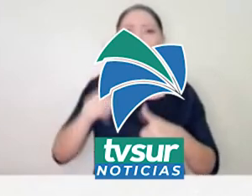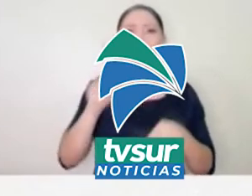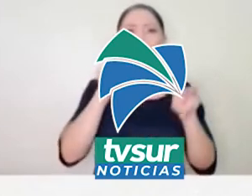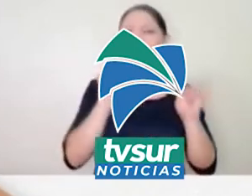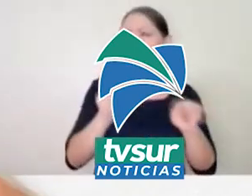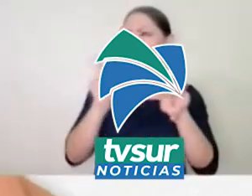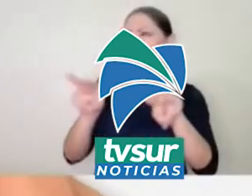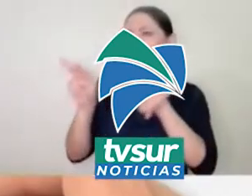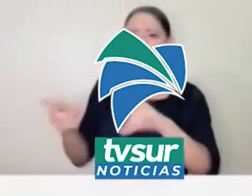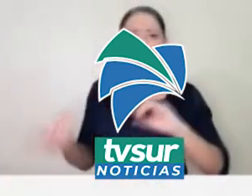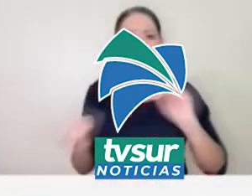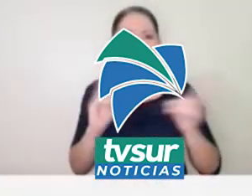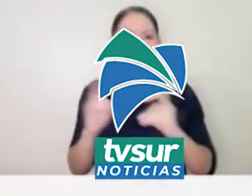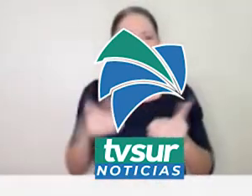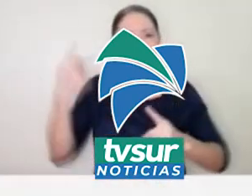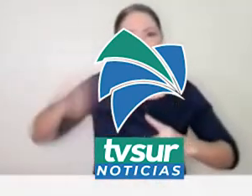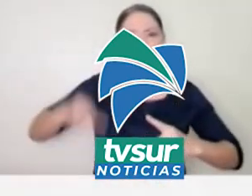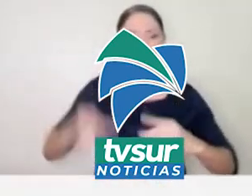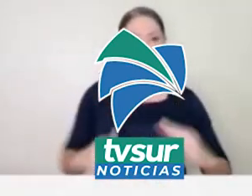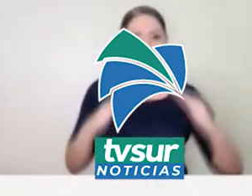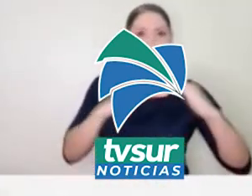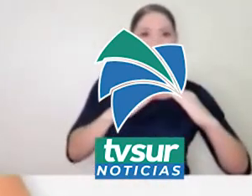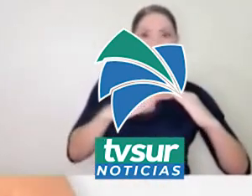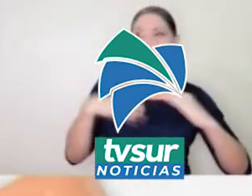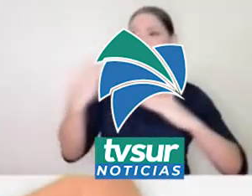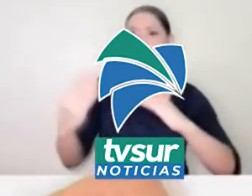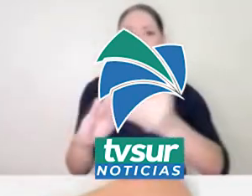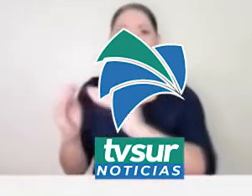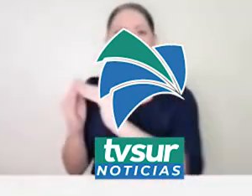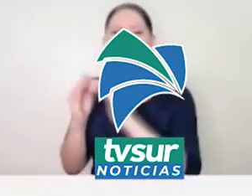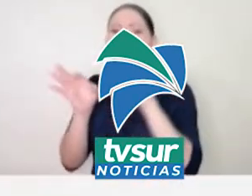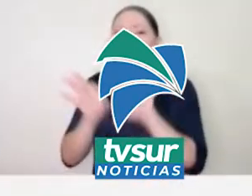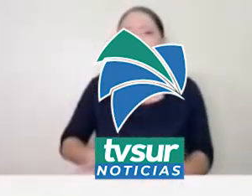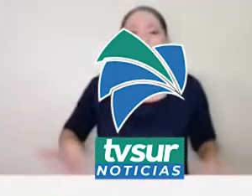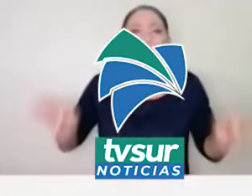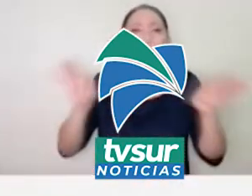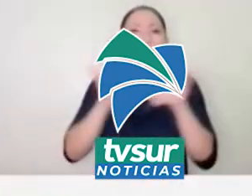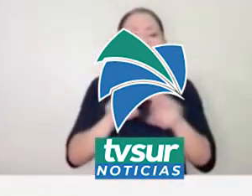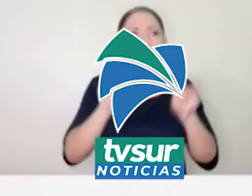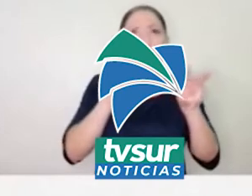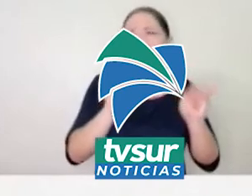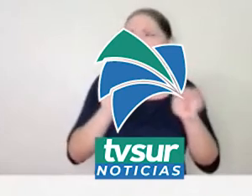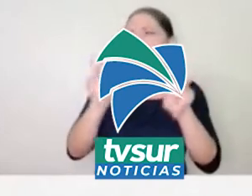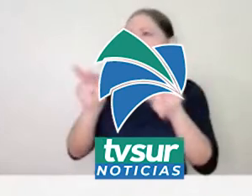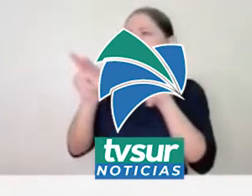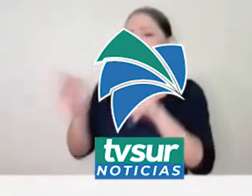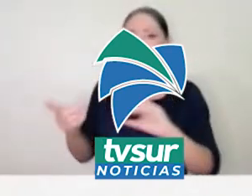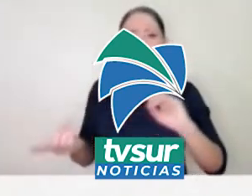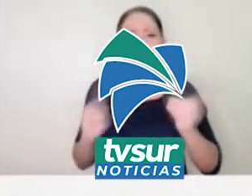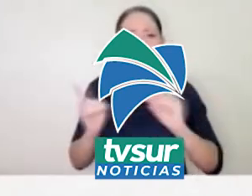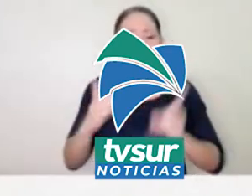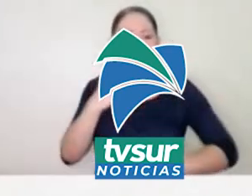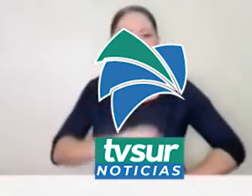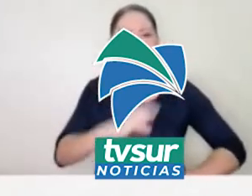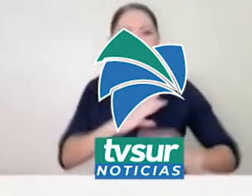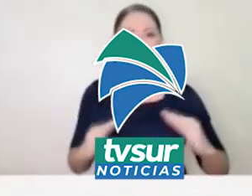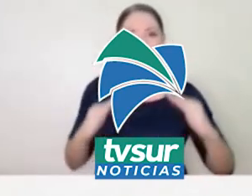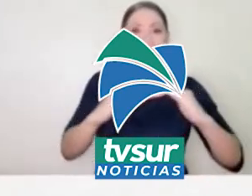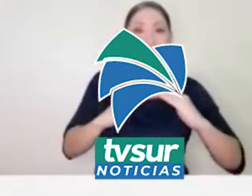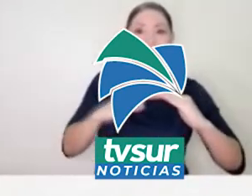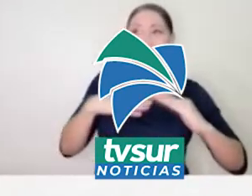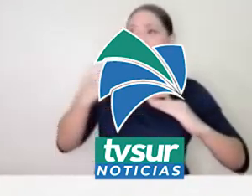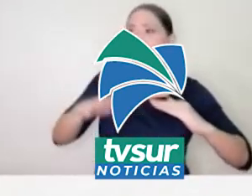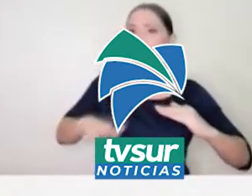opción de enviar fotografías de cómo realizaron la evacuación hacia el sitio seguro. La Comisión Nacional de Emergencia lanzó la aplicación Simulacro CR